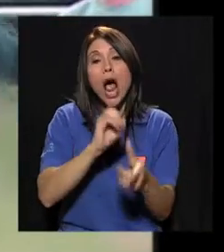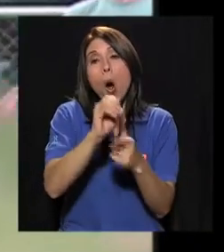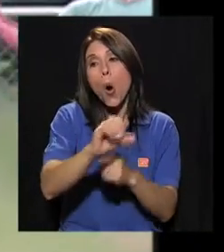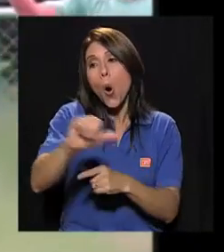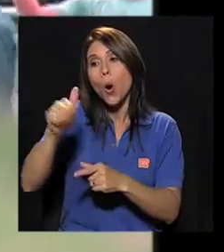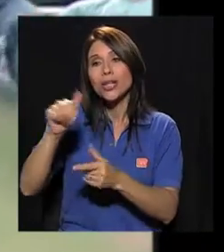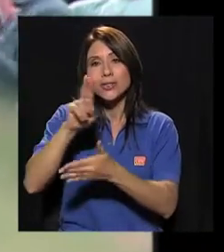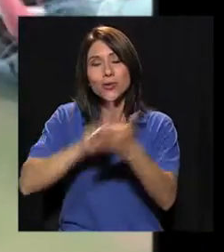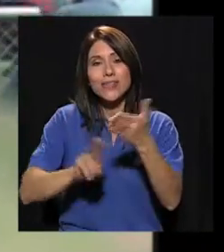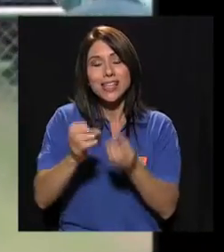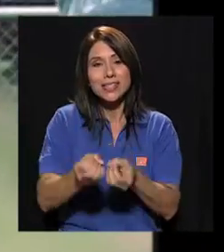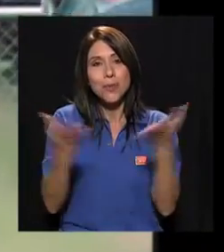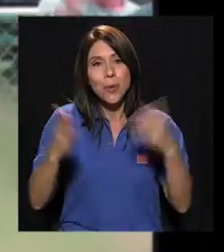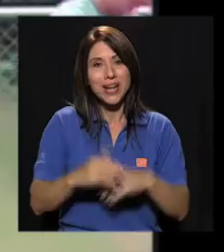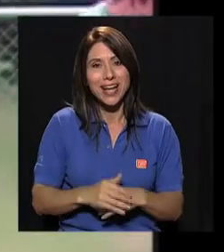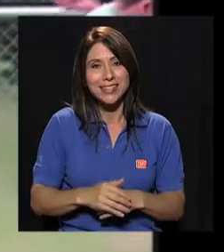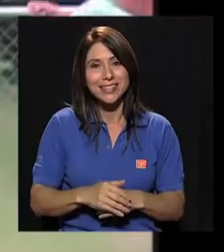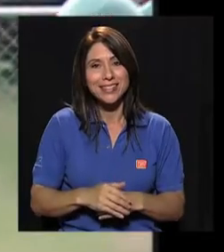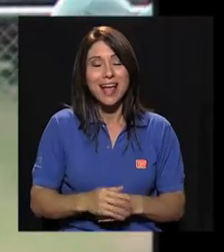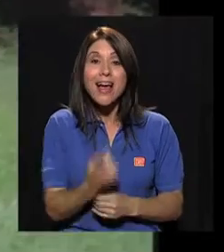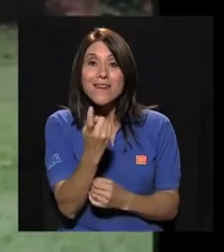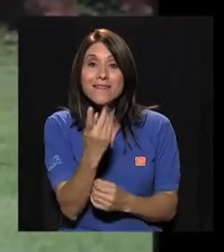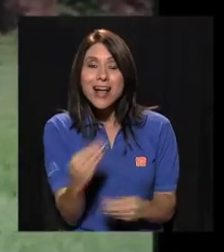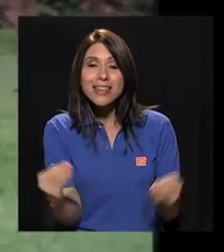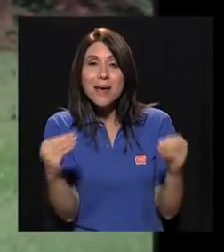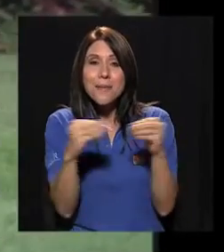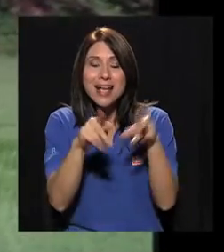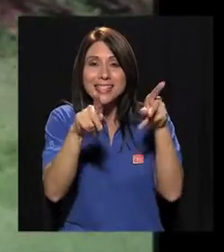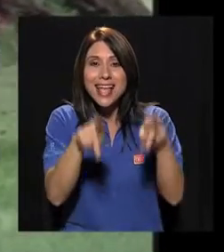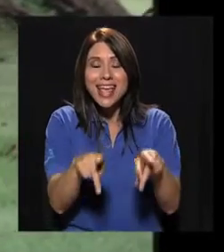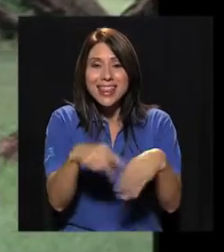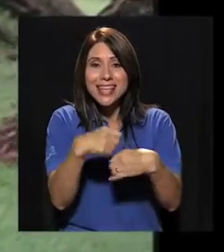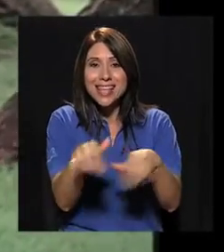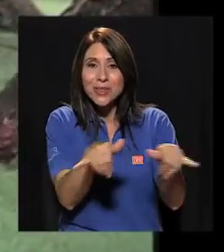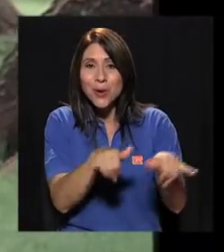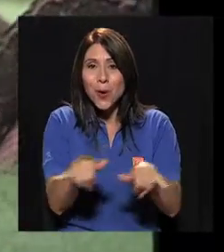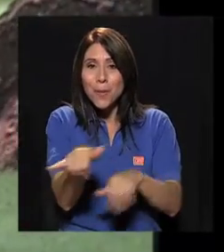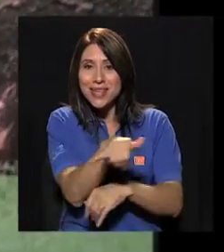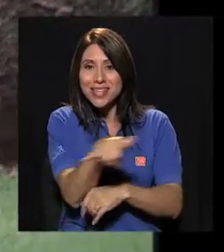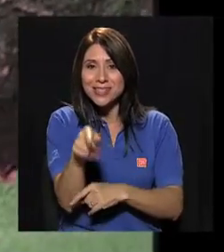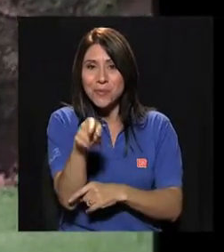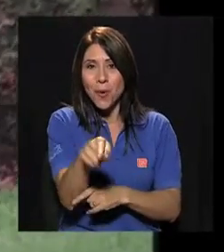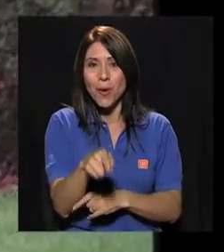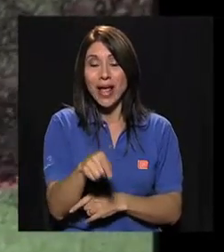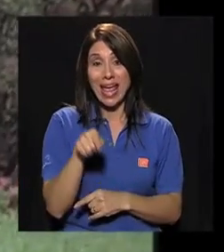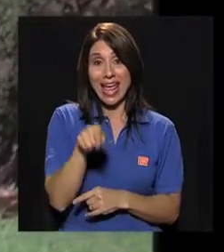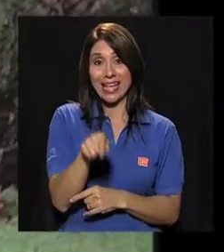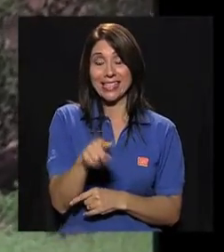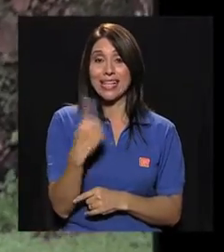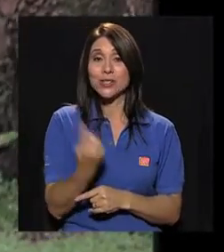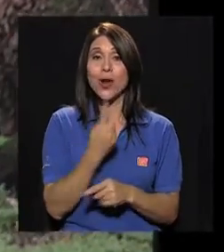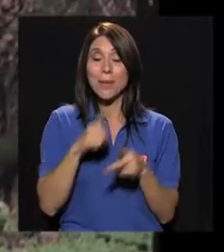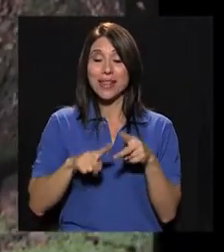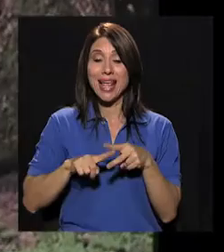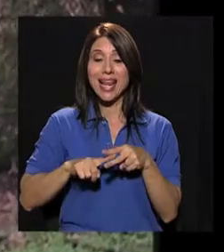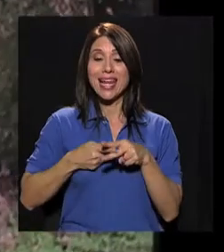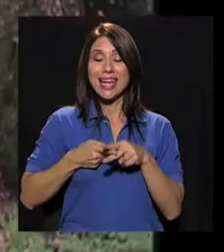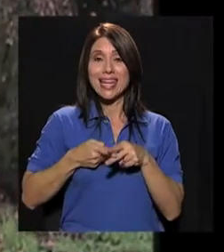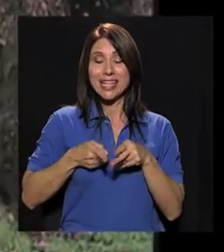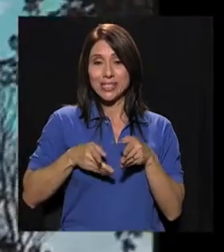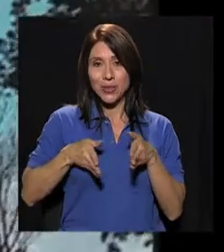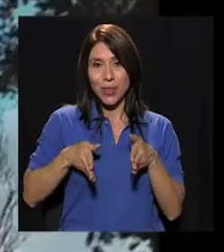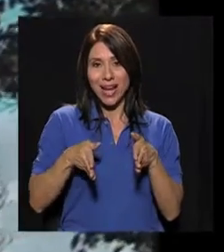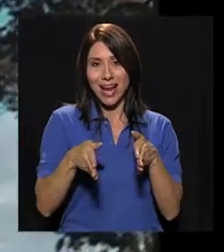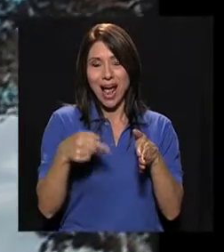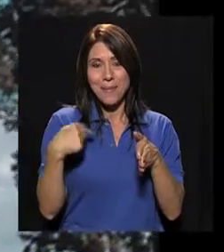O las de las otras universidades públicas. Falta más gente haciendo lo mismo. Este es